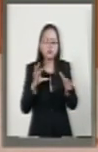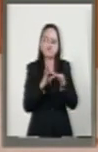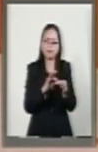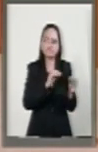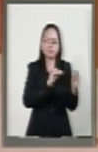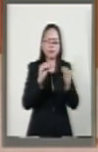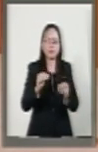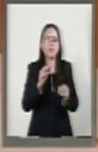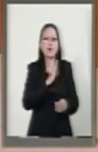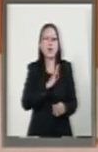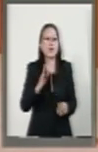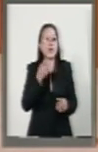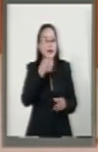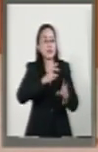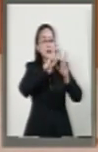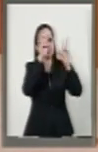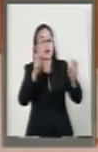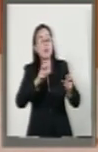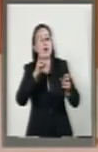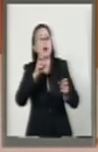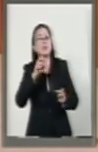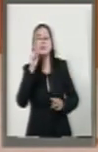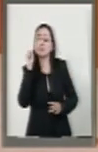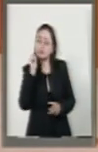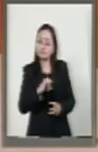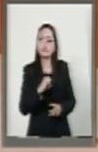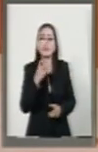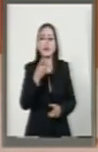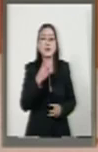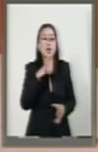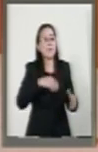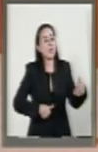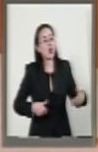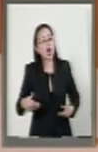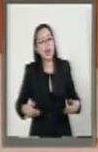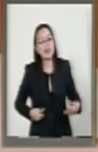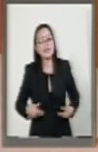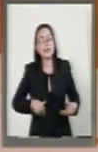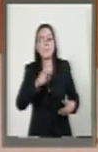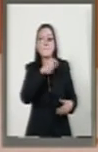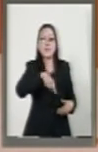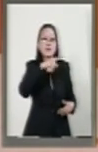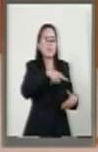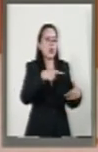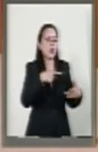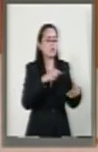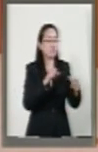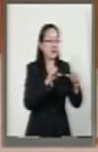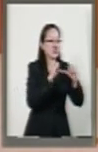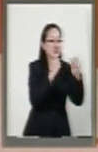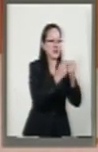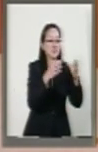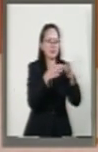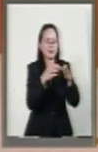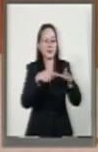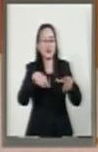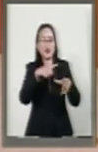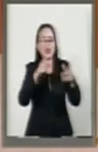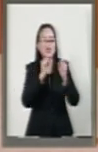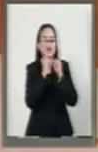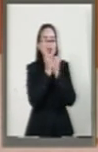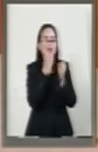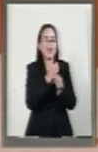es uno de los temas que sin duda genera mayor molestia entre la sociedad civil organizada porque precisamente los